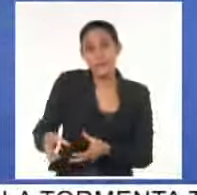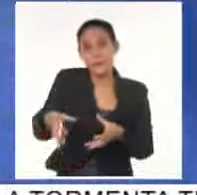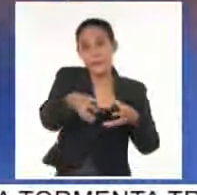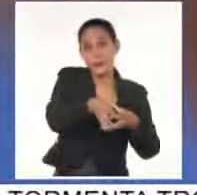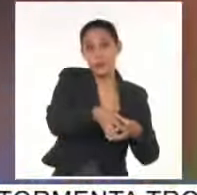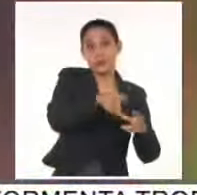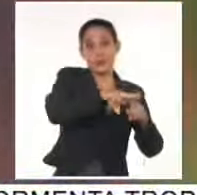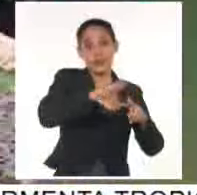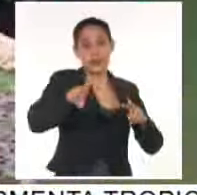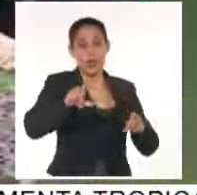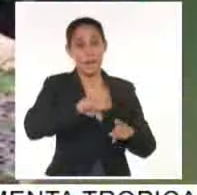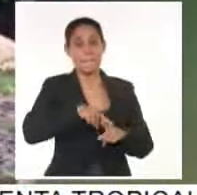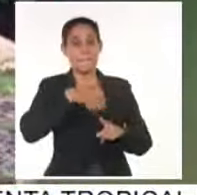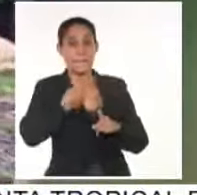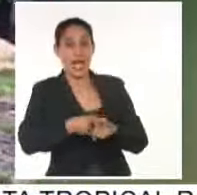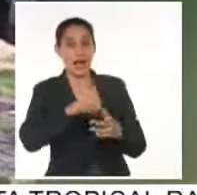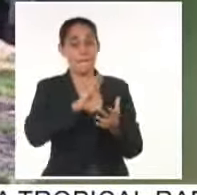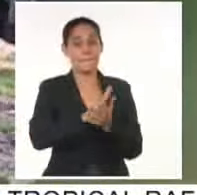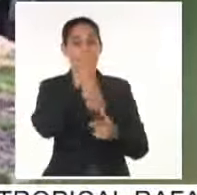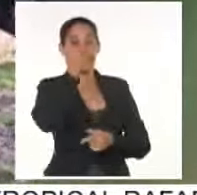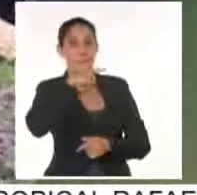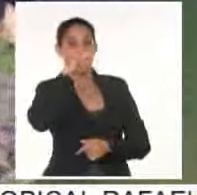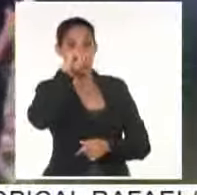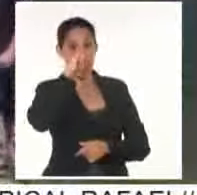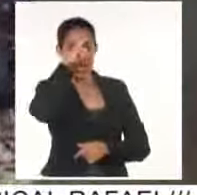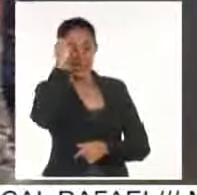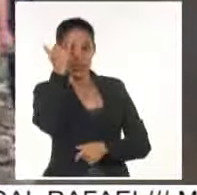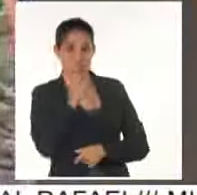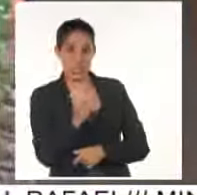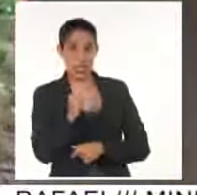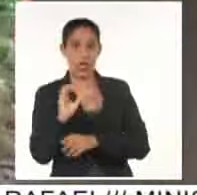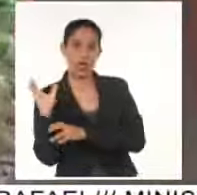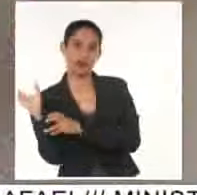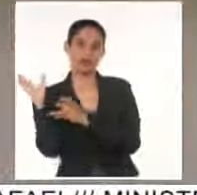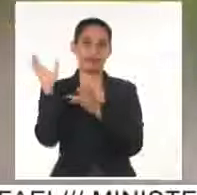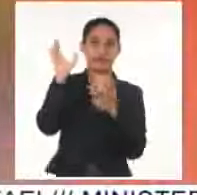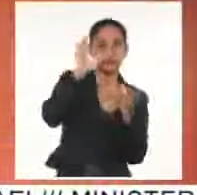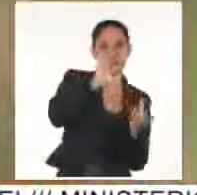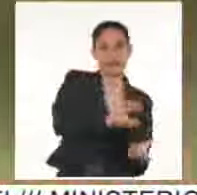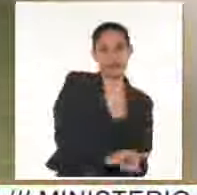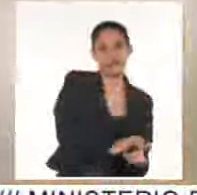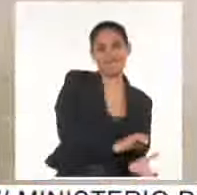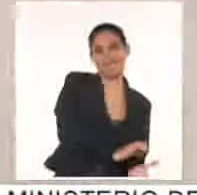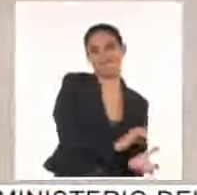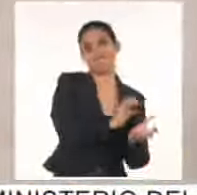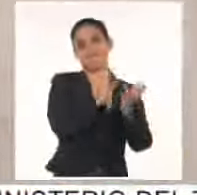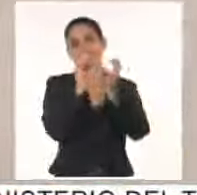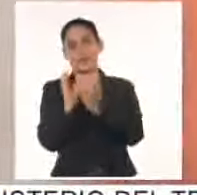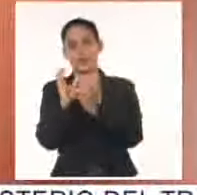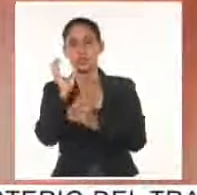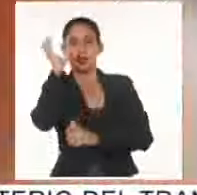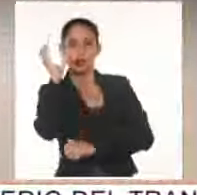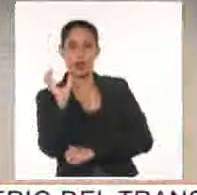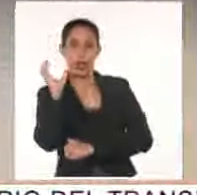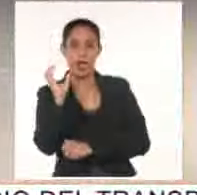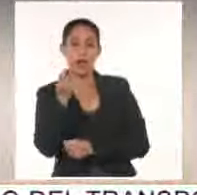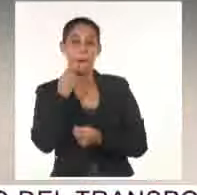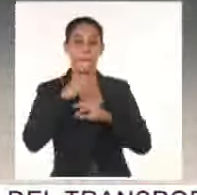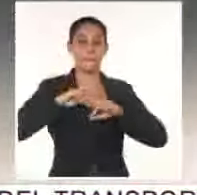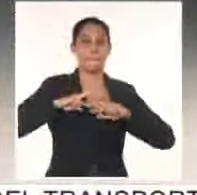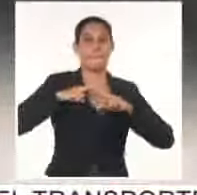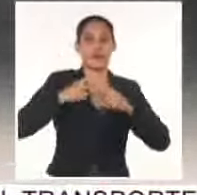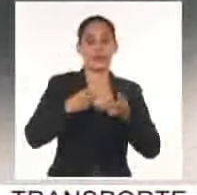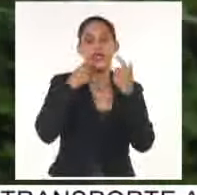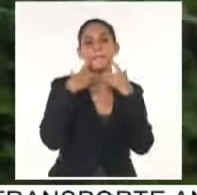Maicí ejecutan labores de rehabilitación de postes caídos y evalúan otros daños a los servicios que poseen solución in situ para devolver la